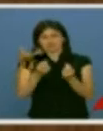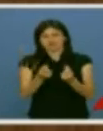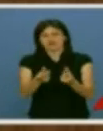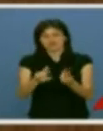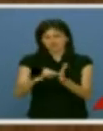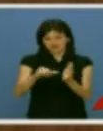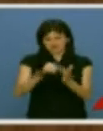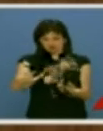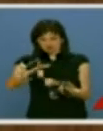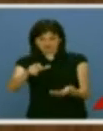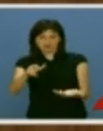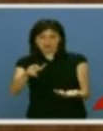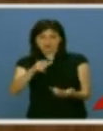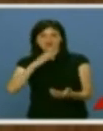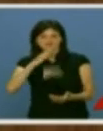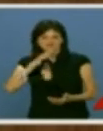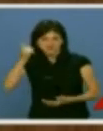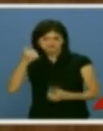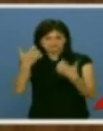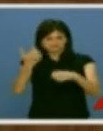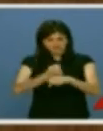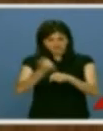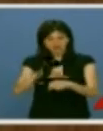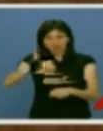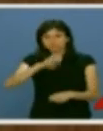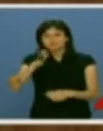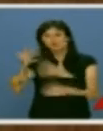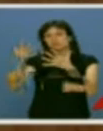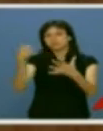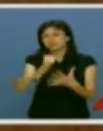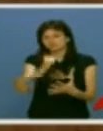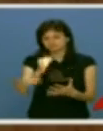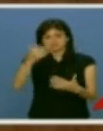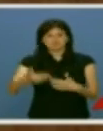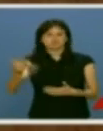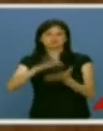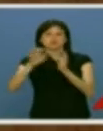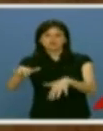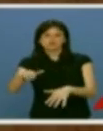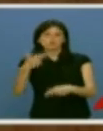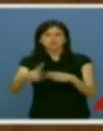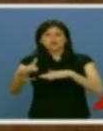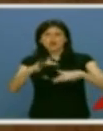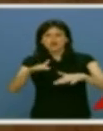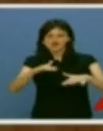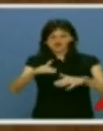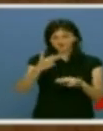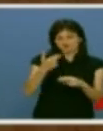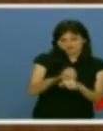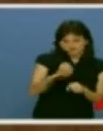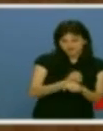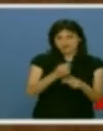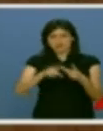para hacerlos más eficientes. Por eso llevamos una década gestionando lo más importante en Castilla y León, las políticas activas de empleo, la sanidad o la educación.